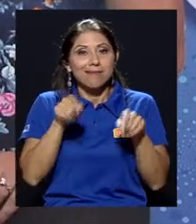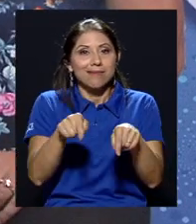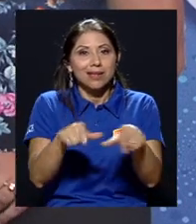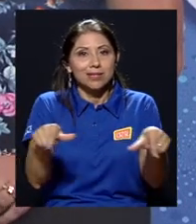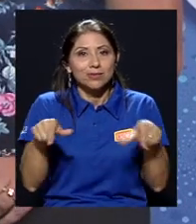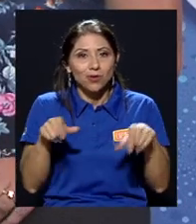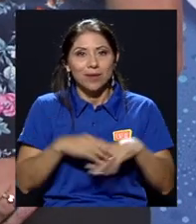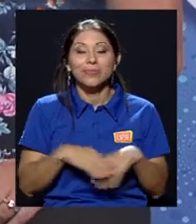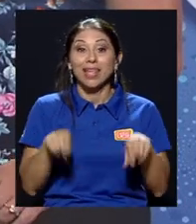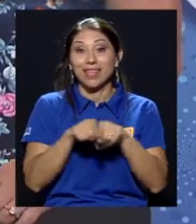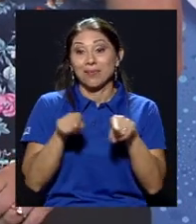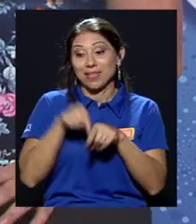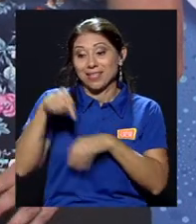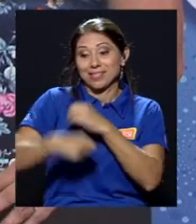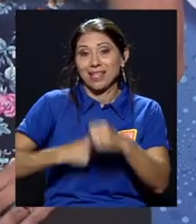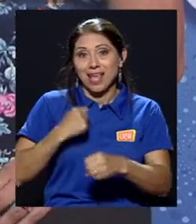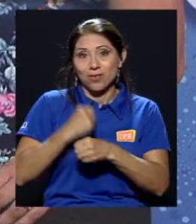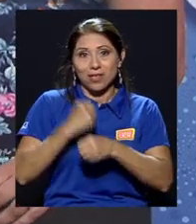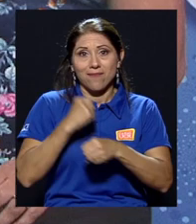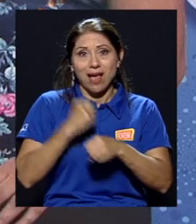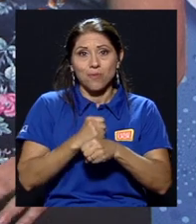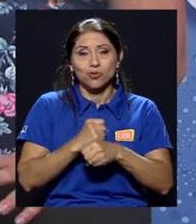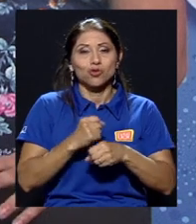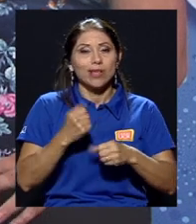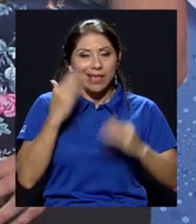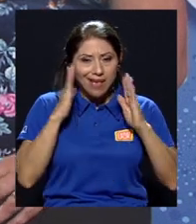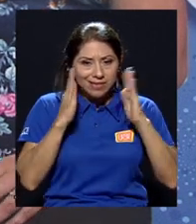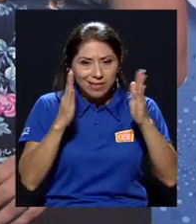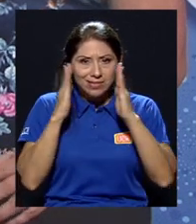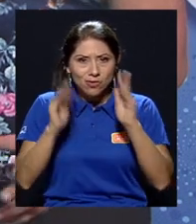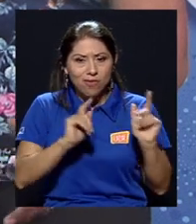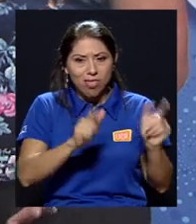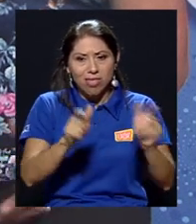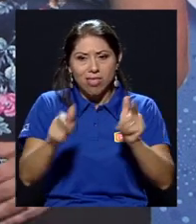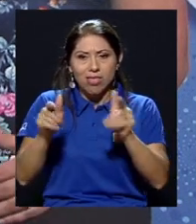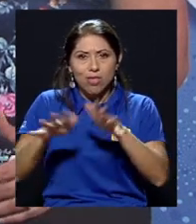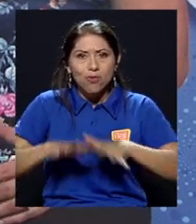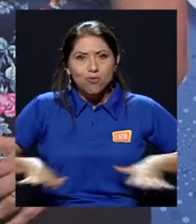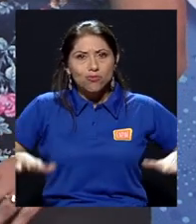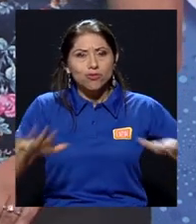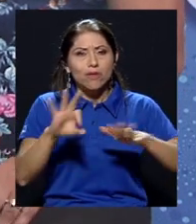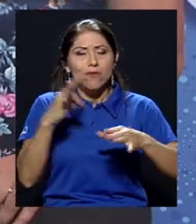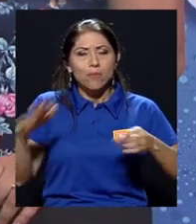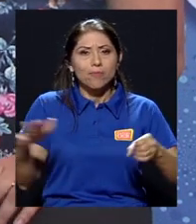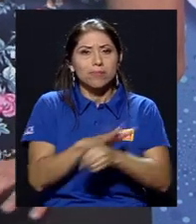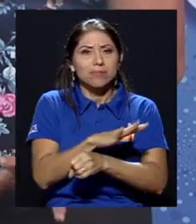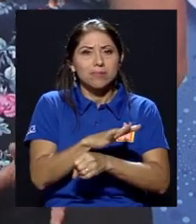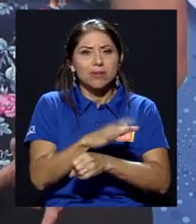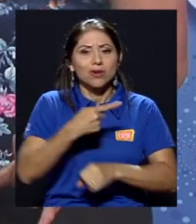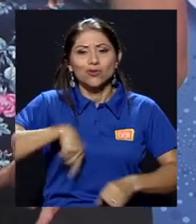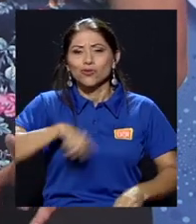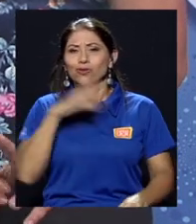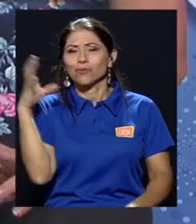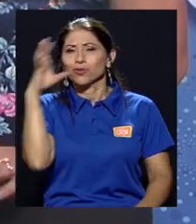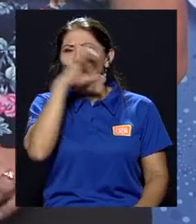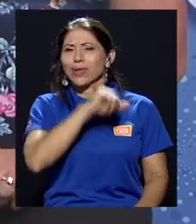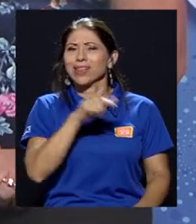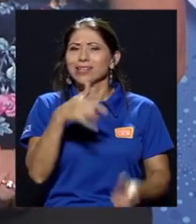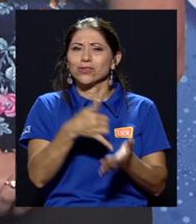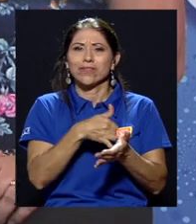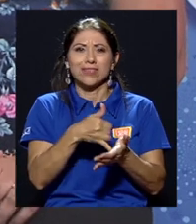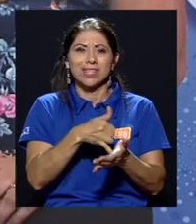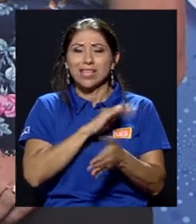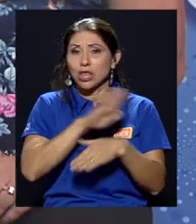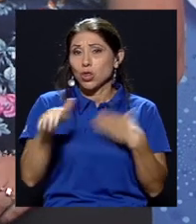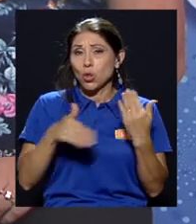este, este año trabajamos gestión integral de residuos sólidos porque nos dimos cuenta que la gestión integral es deficiente. Todo lo que es el tema de residuos sólidos es muy